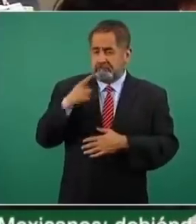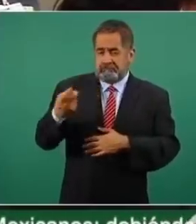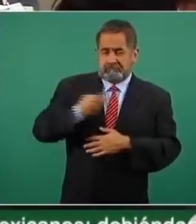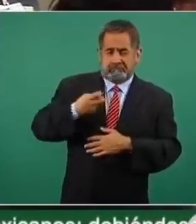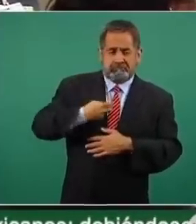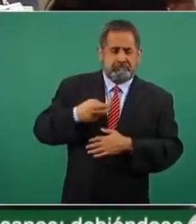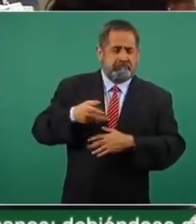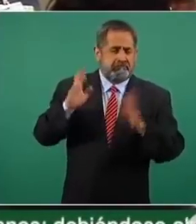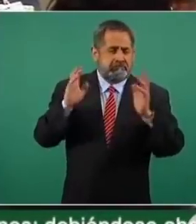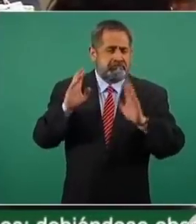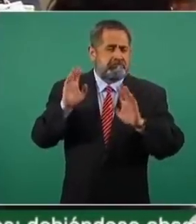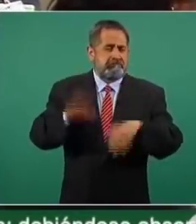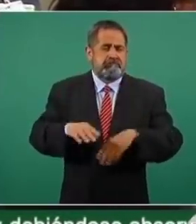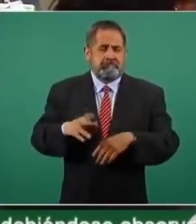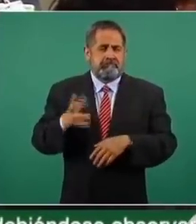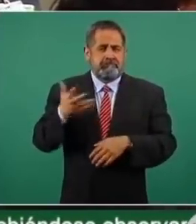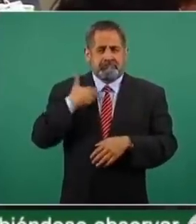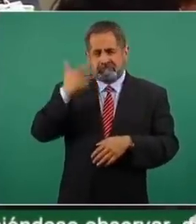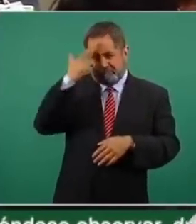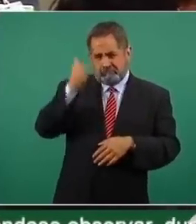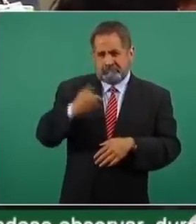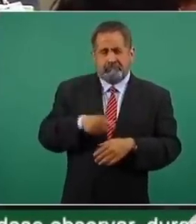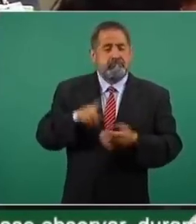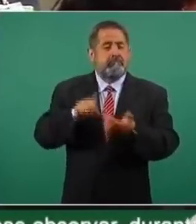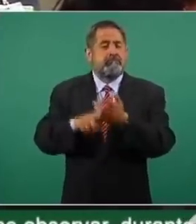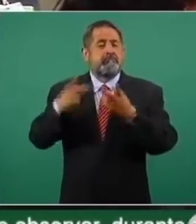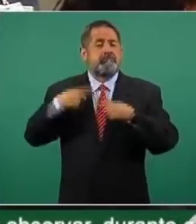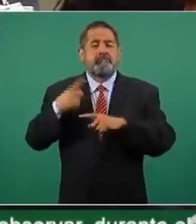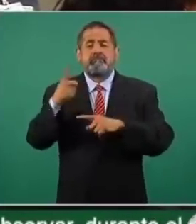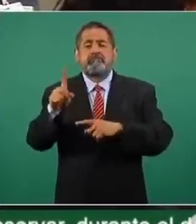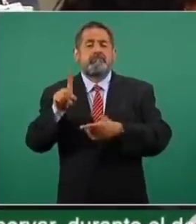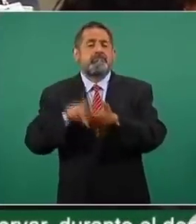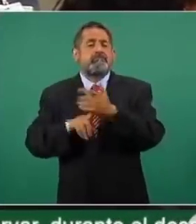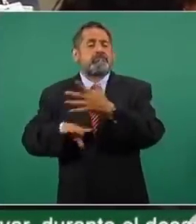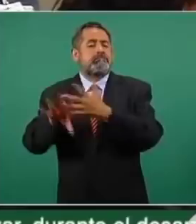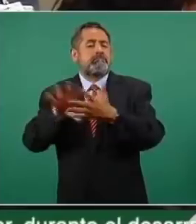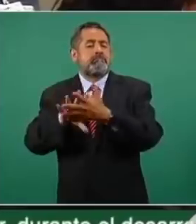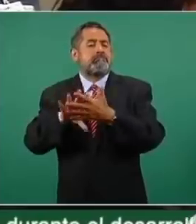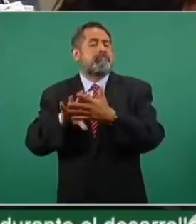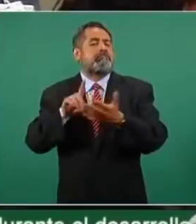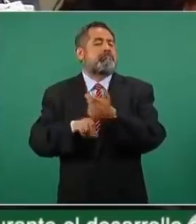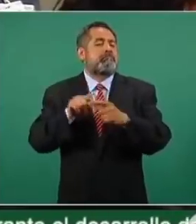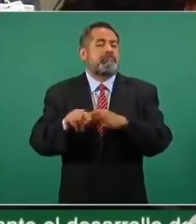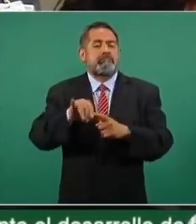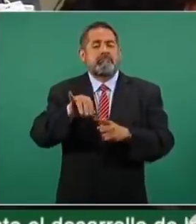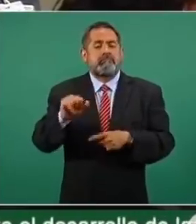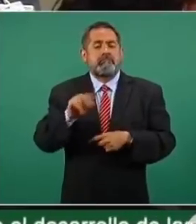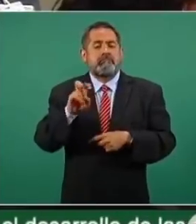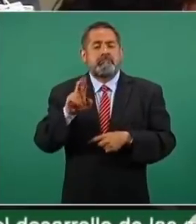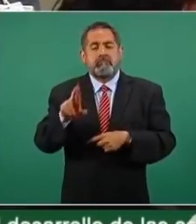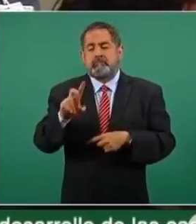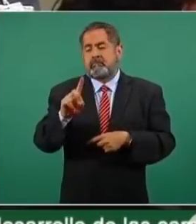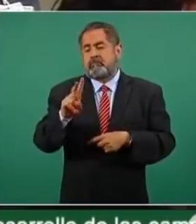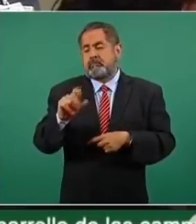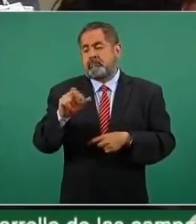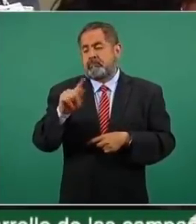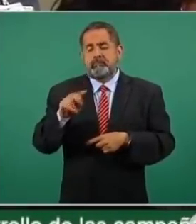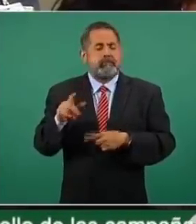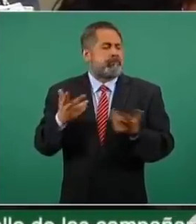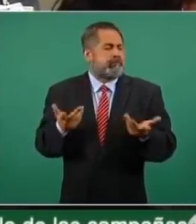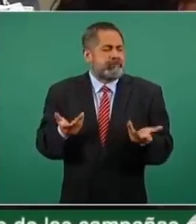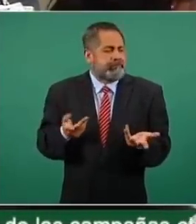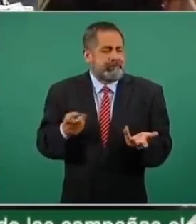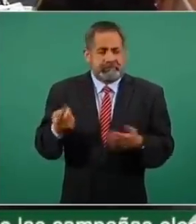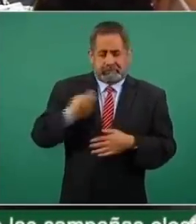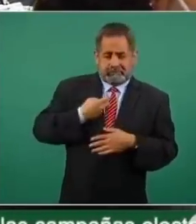pues no tiene sentido porque lo está haciendo una persona que está encarcelada en este caso Javier Duarte y que además se está tomando en cuenta